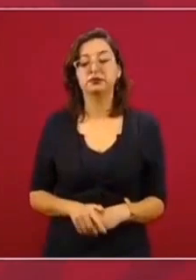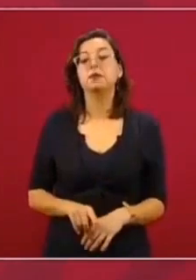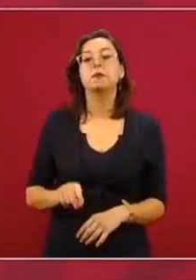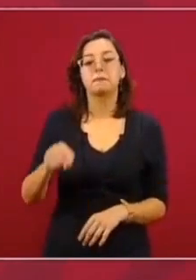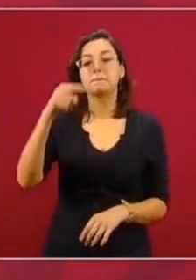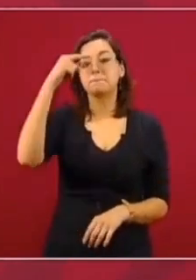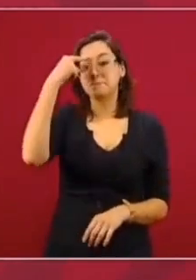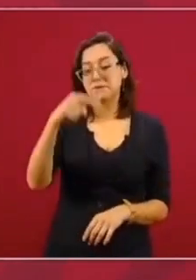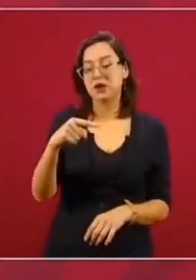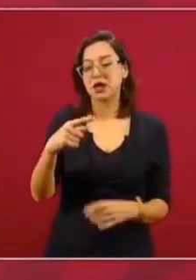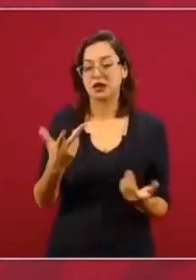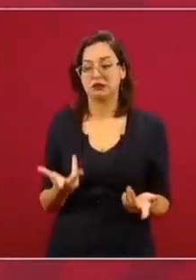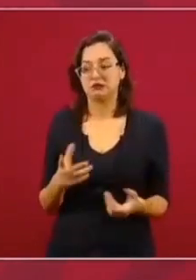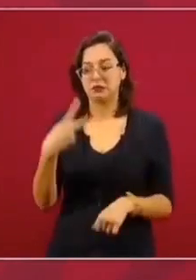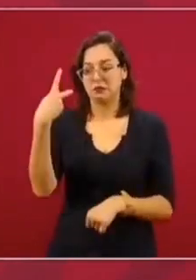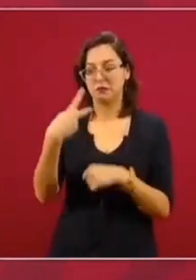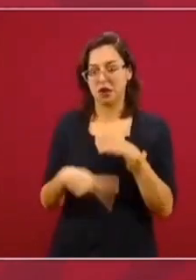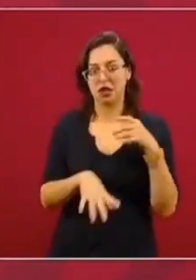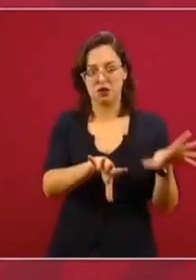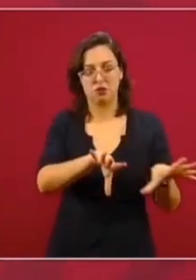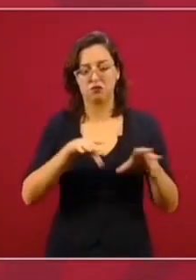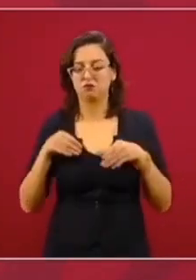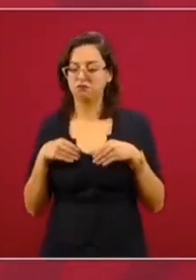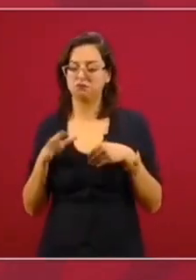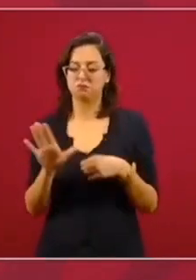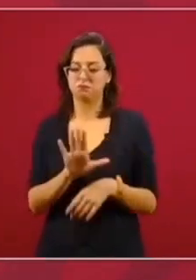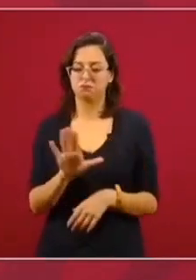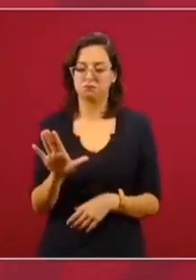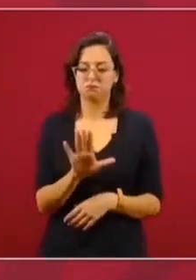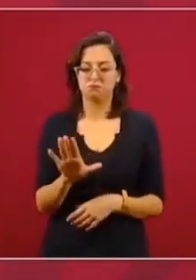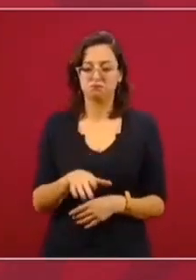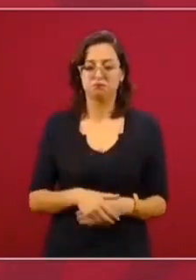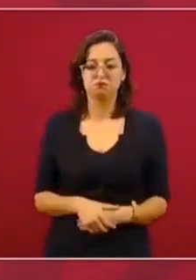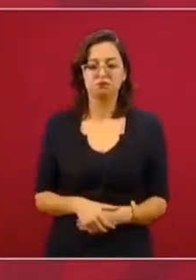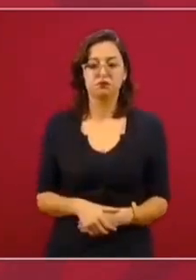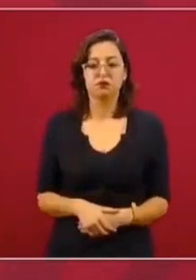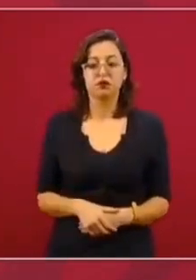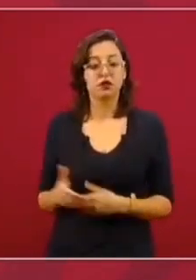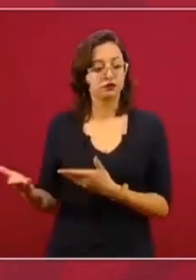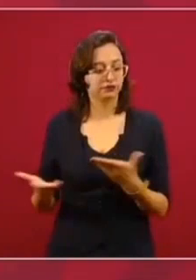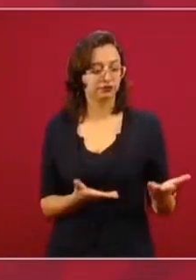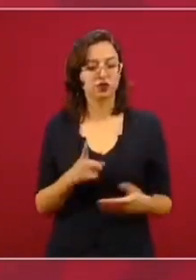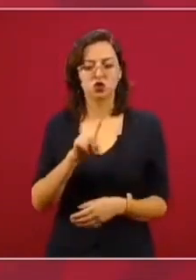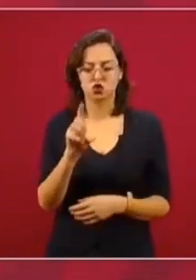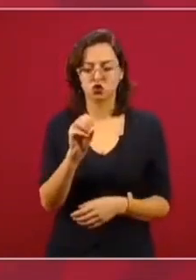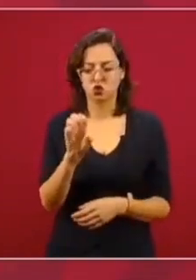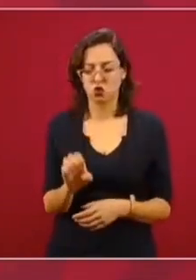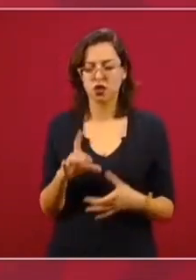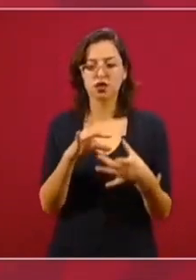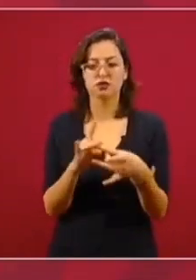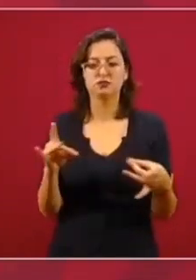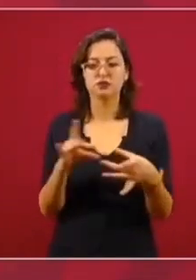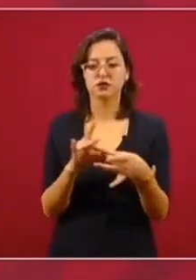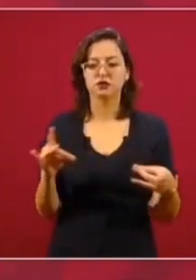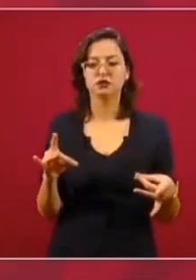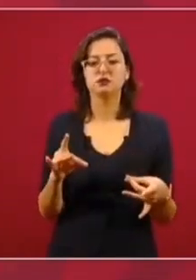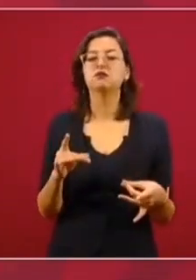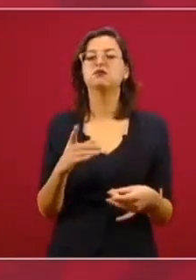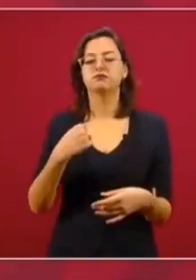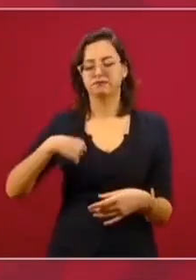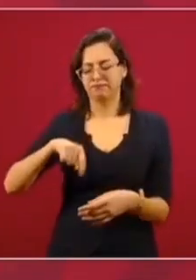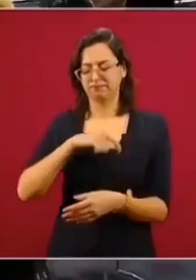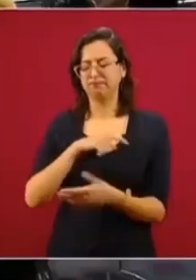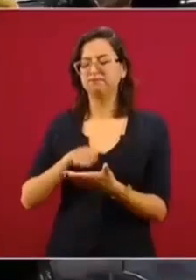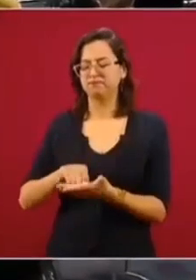para no exponerlos. Me gustaría que Zoé les explicara sobre esto. tomamos nota